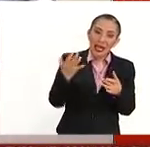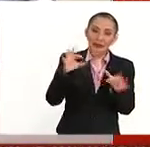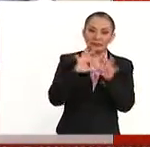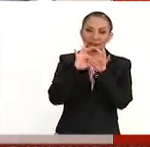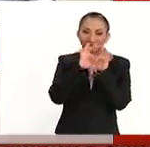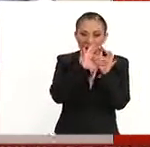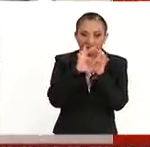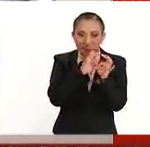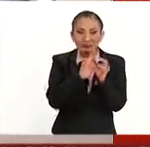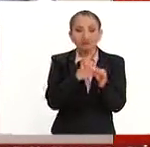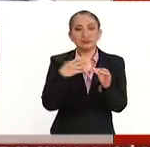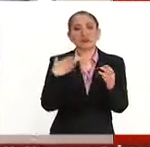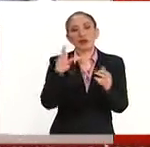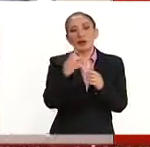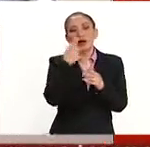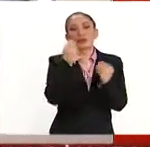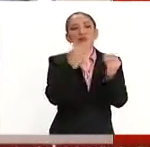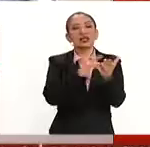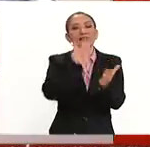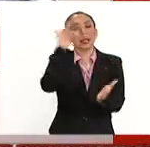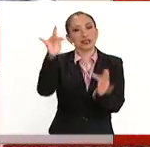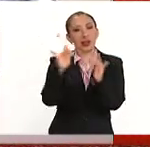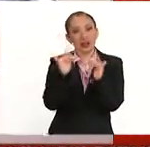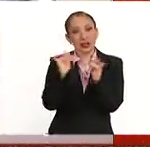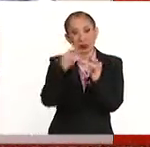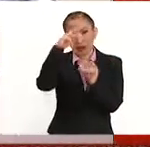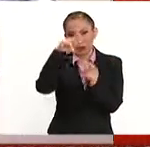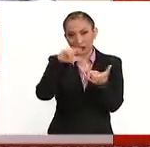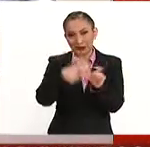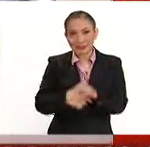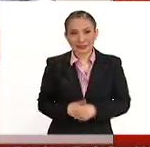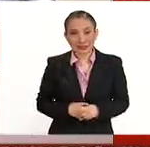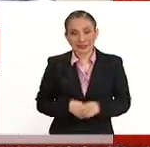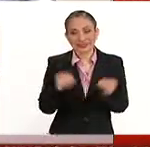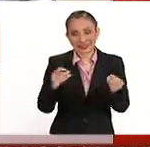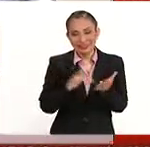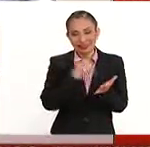unirse a esta Casa de Estudios. Gracias, muchas gracias por estar con nosotros en México al Día. Muchas gracias, buen, buen día.